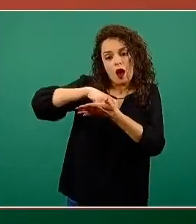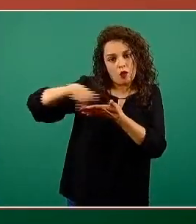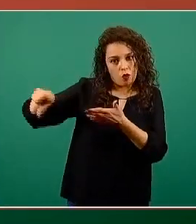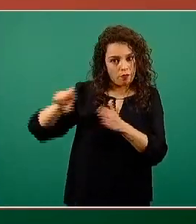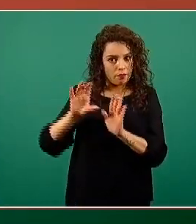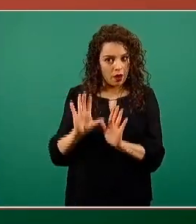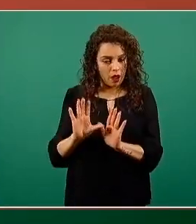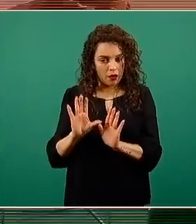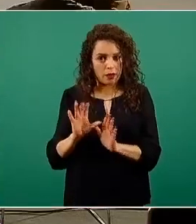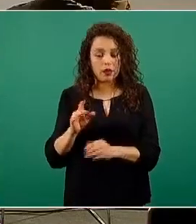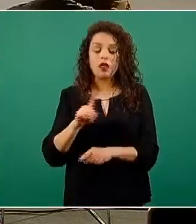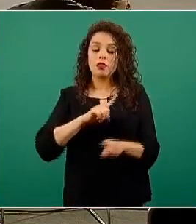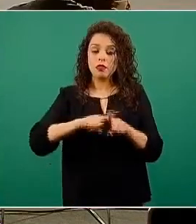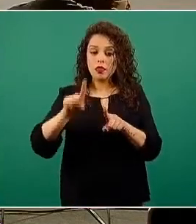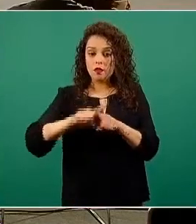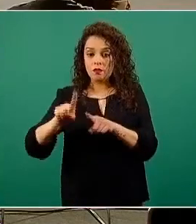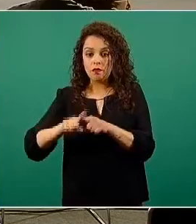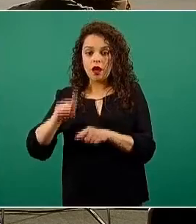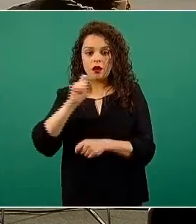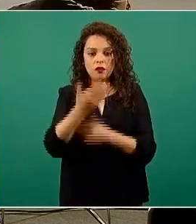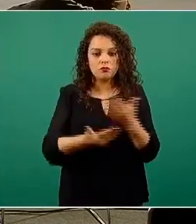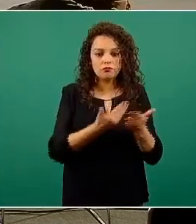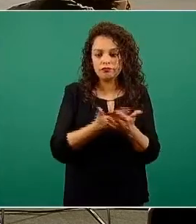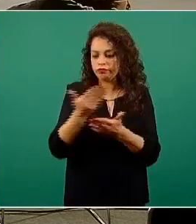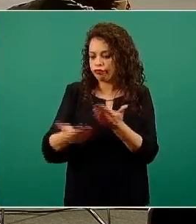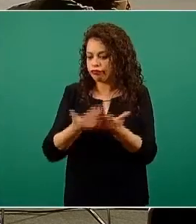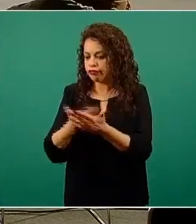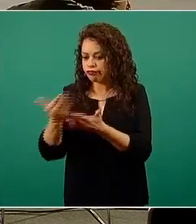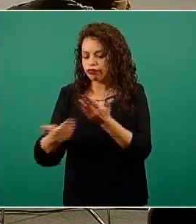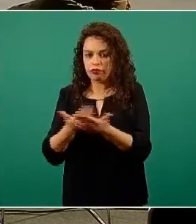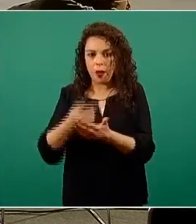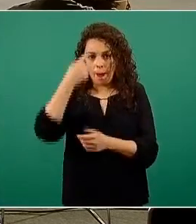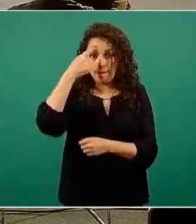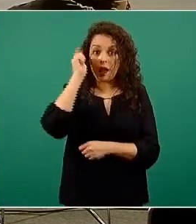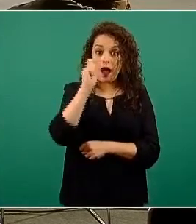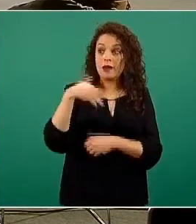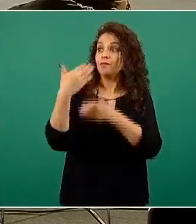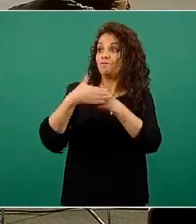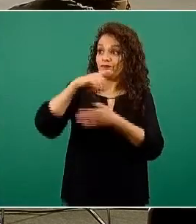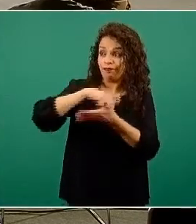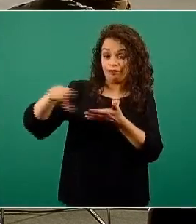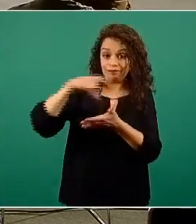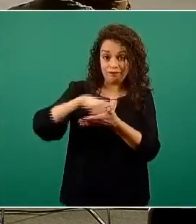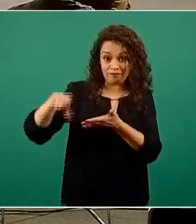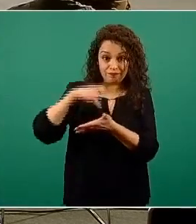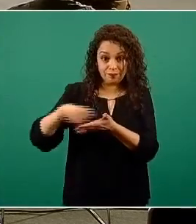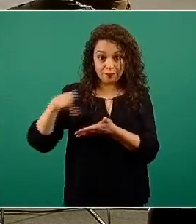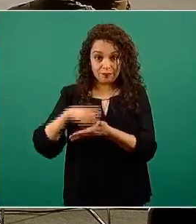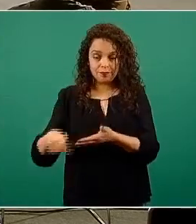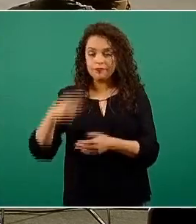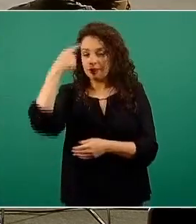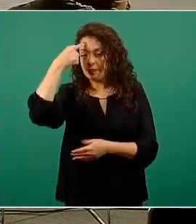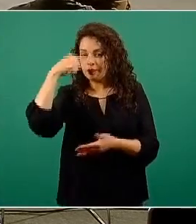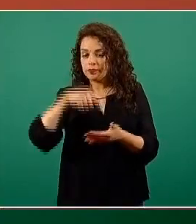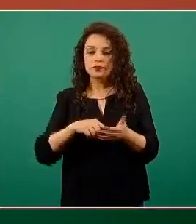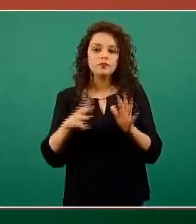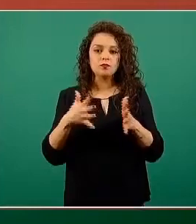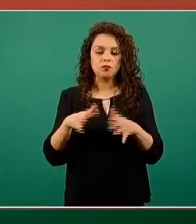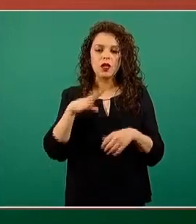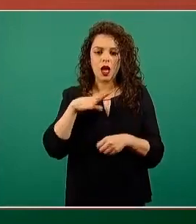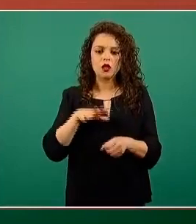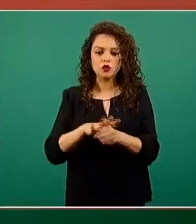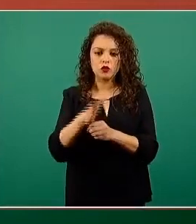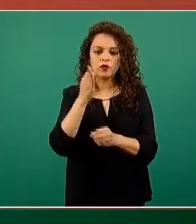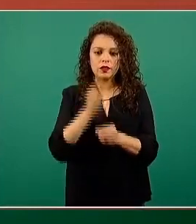con los distintos proyectos de adquisición que tenemos, calculamos que tendríamos suficiente